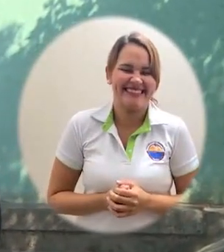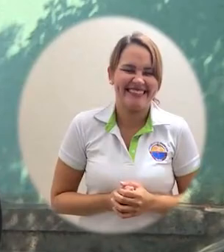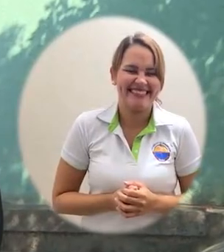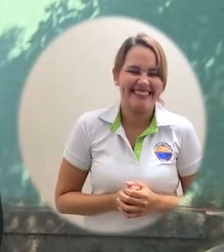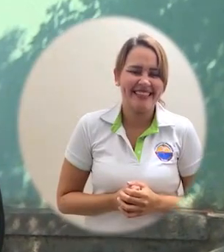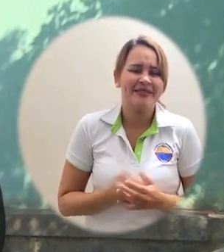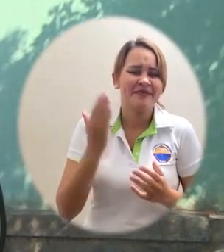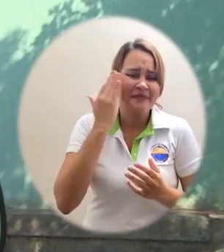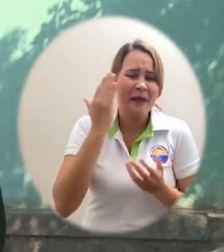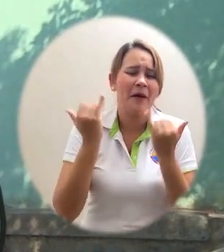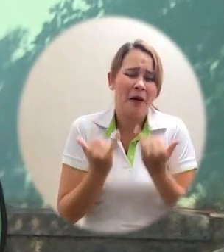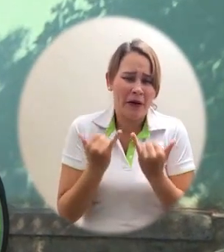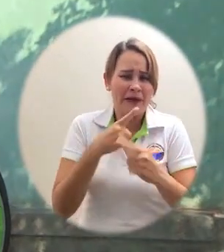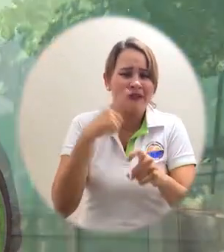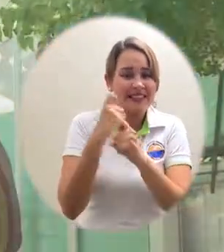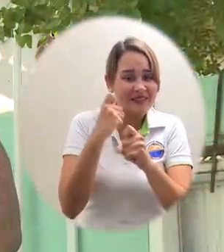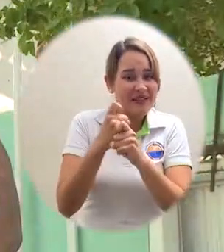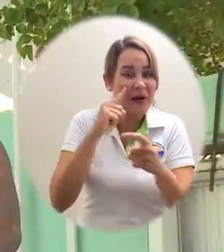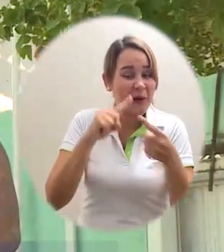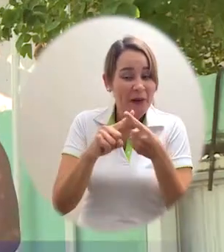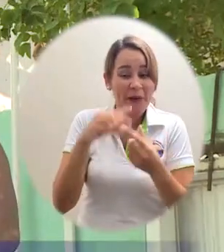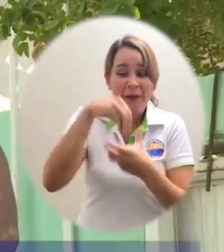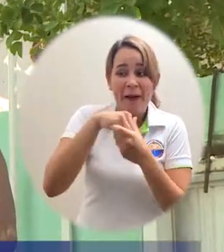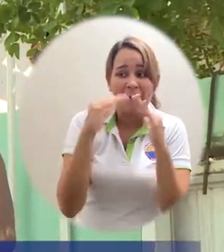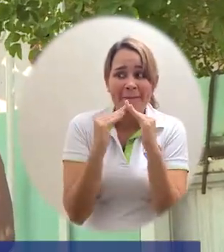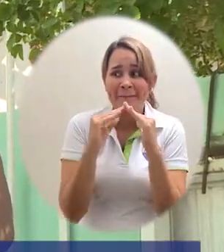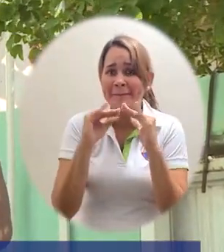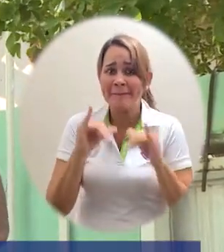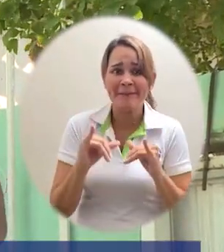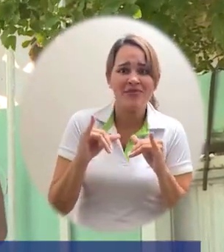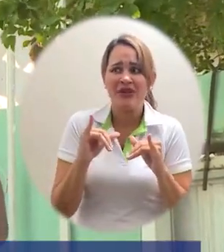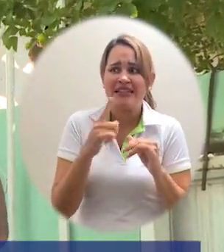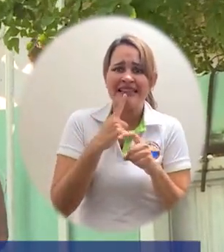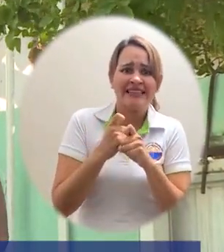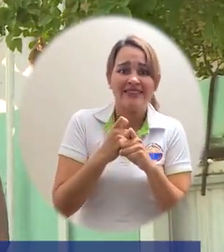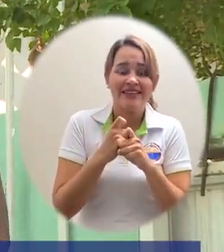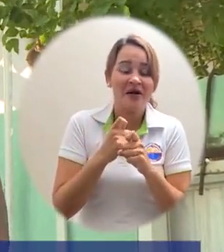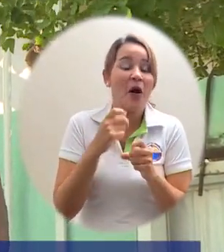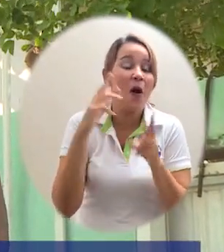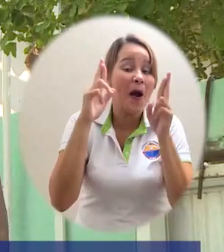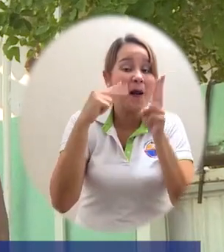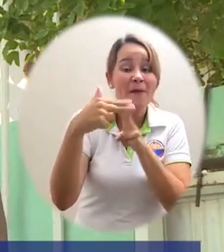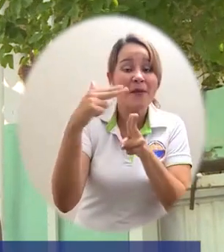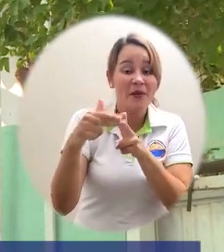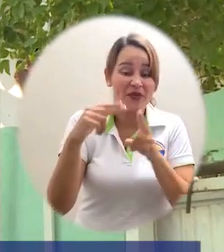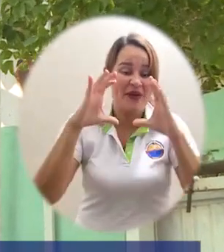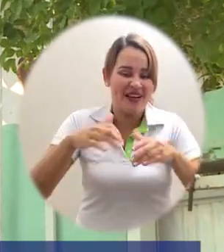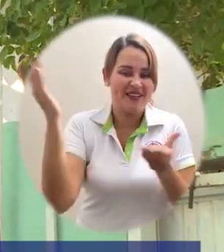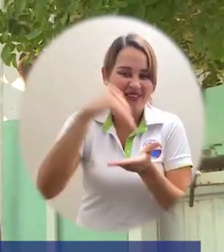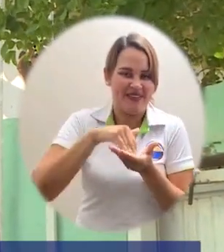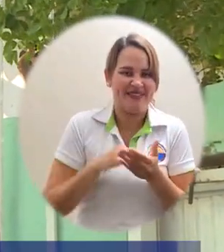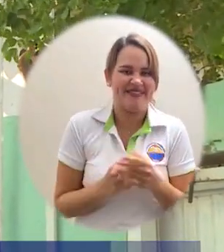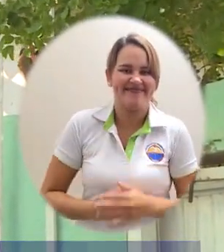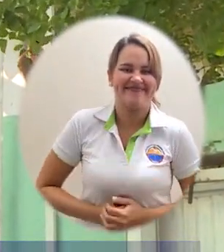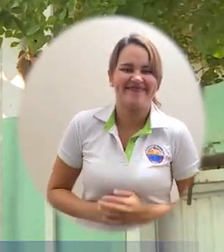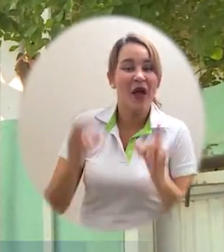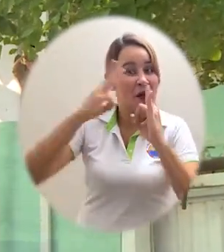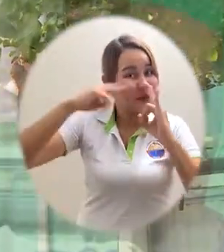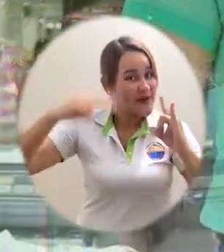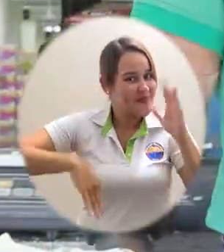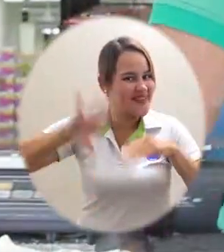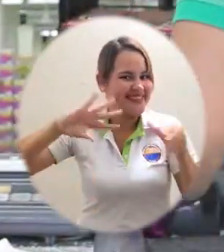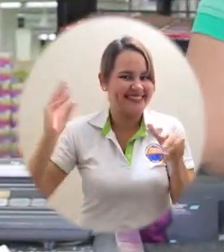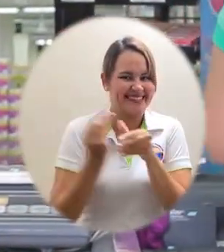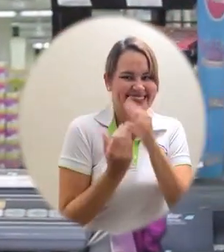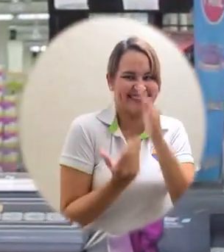los estudiantes en condición de vulnerabilidad. Para pasar esta cuarentena con éxito y podramos regresar a nuestras clases presenciales muy